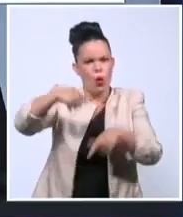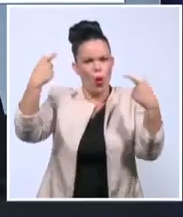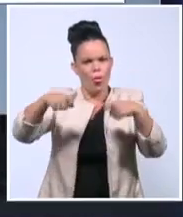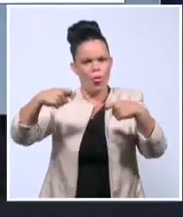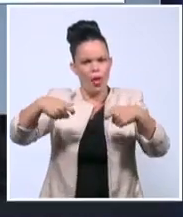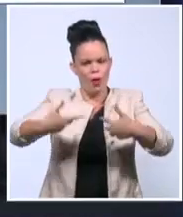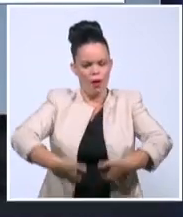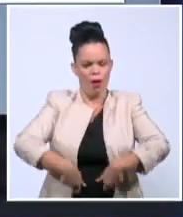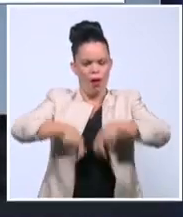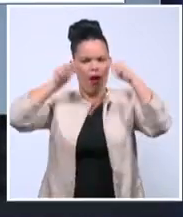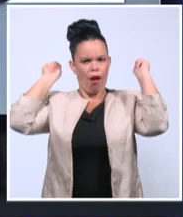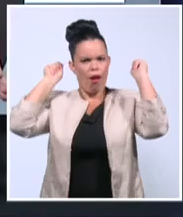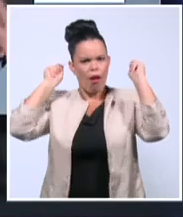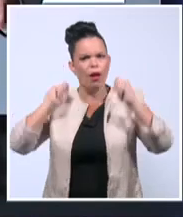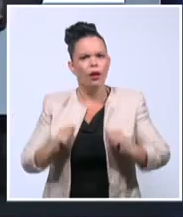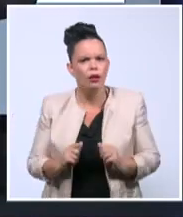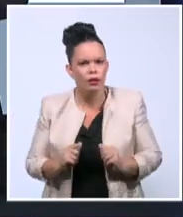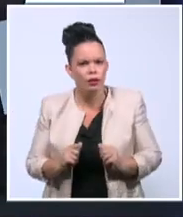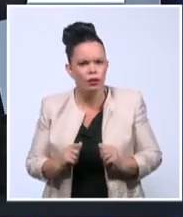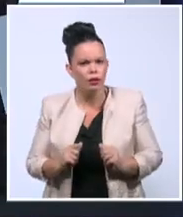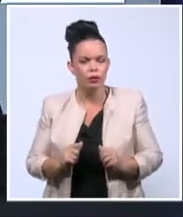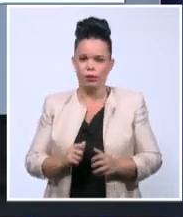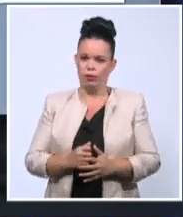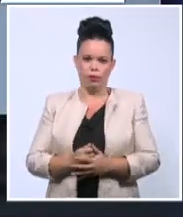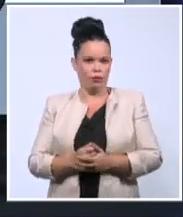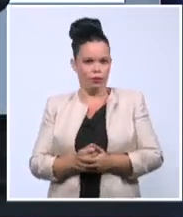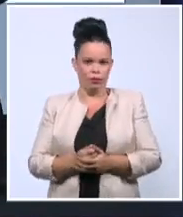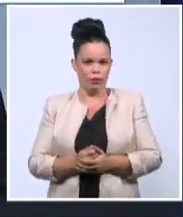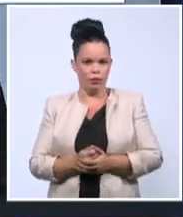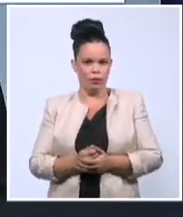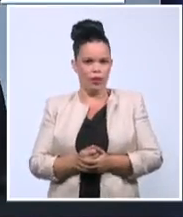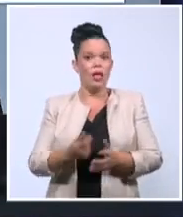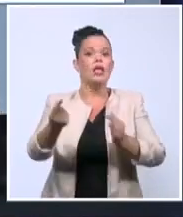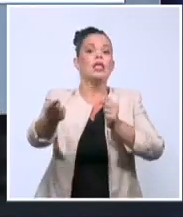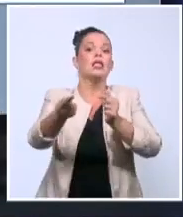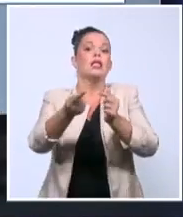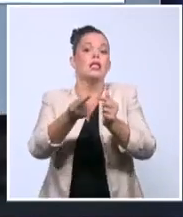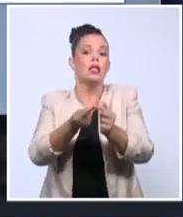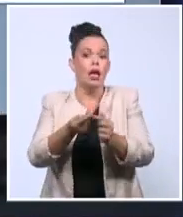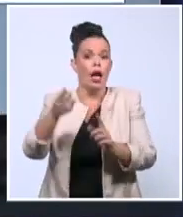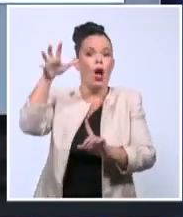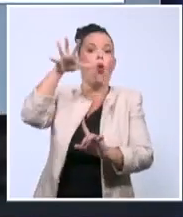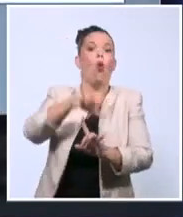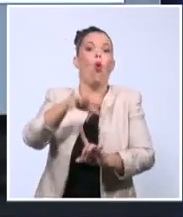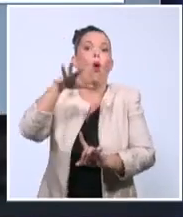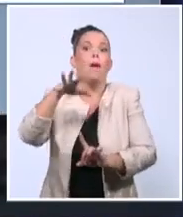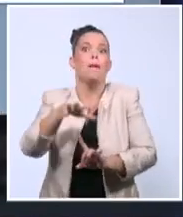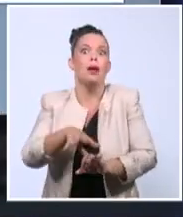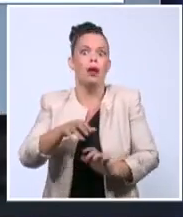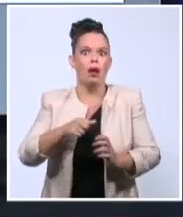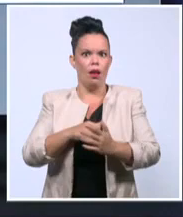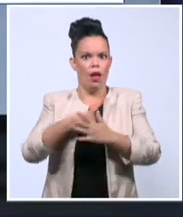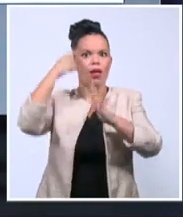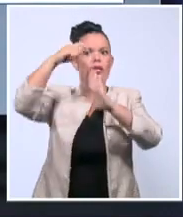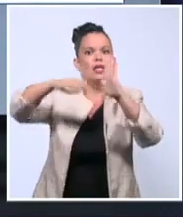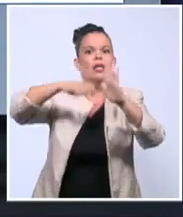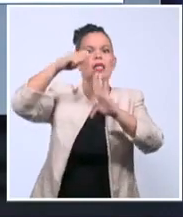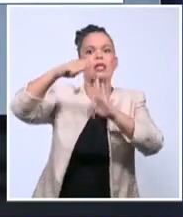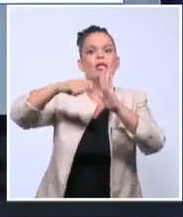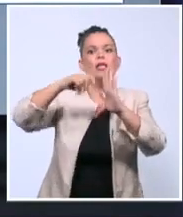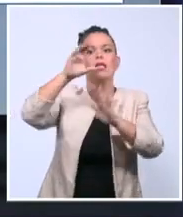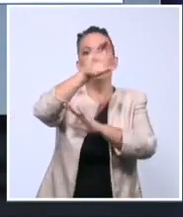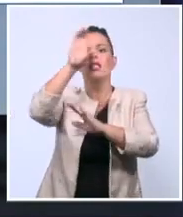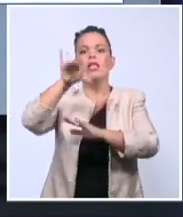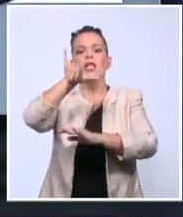ese lugar público es nada más y nada menos que las inmediaciones del Coppelia, del Cinellara, de La Habana Libre, aquí en La Habana, en pleno vedado. Estoy